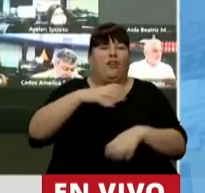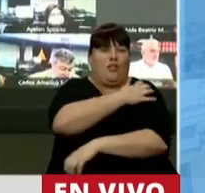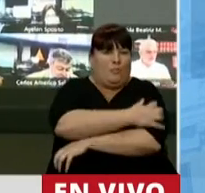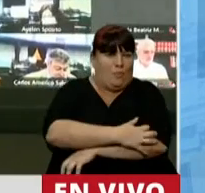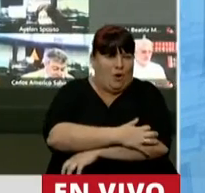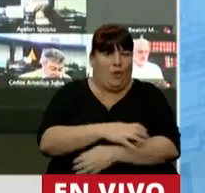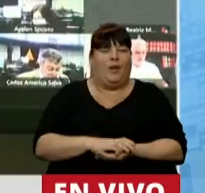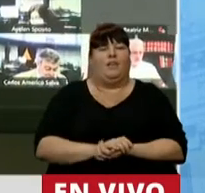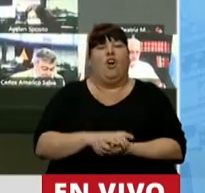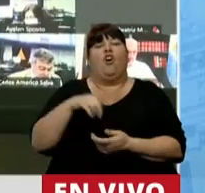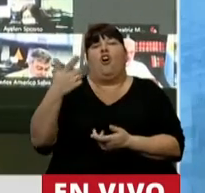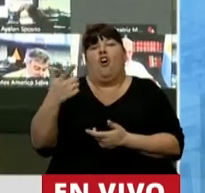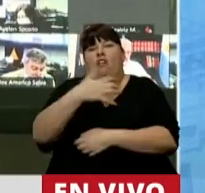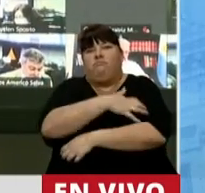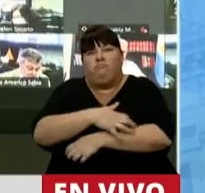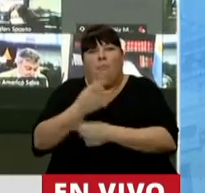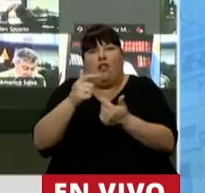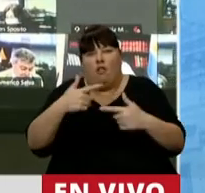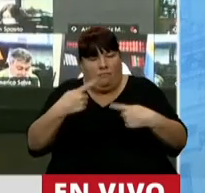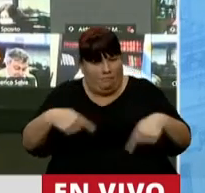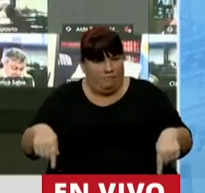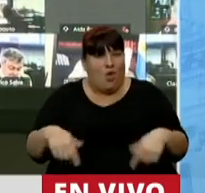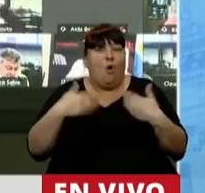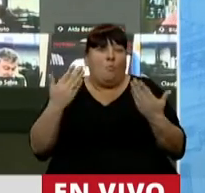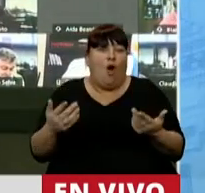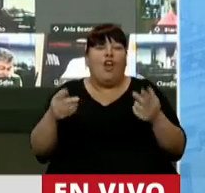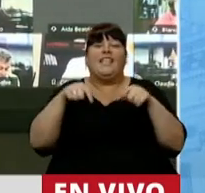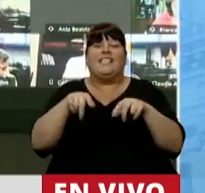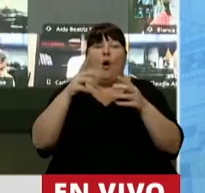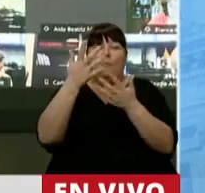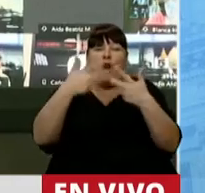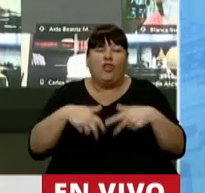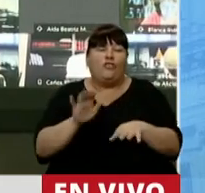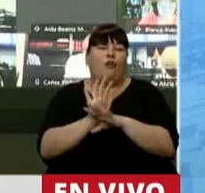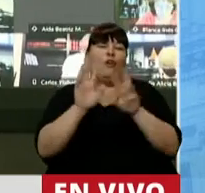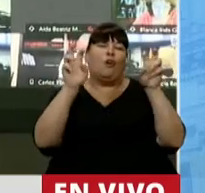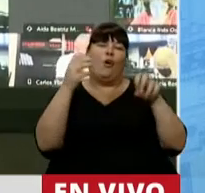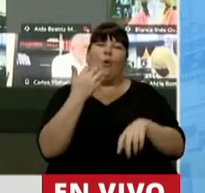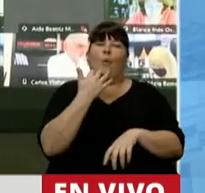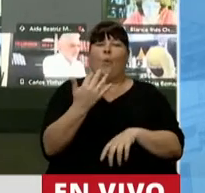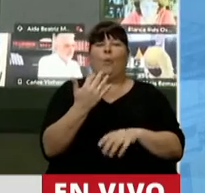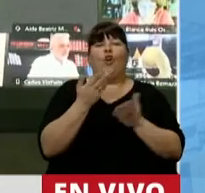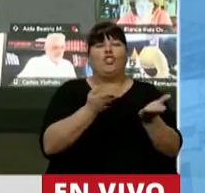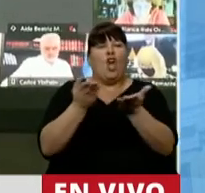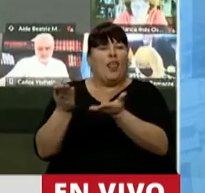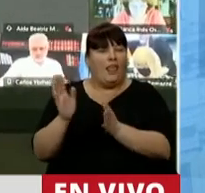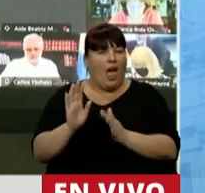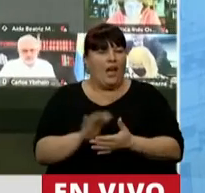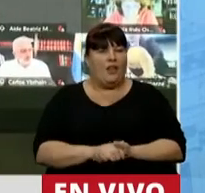tienen, con los desposeídos. Por eso titularon este proyecto pomposamente como solidario.